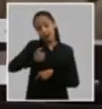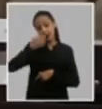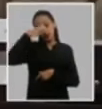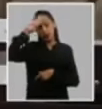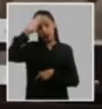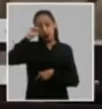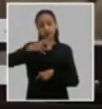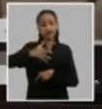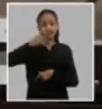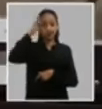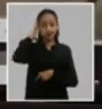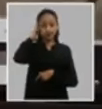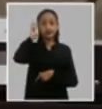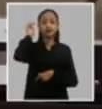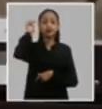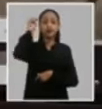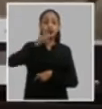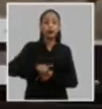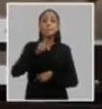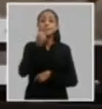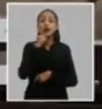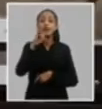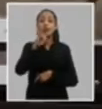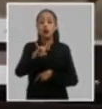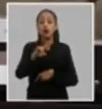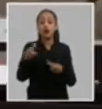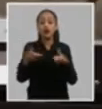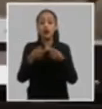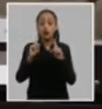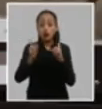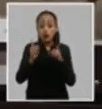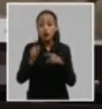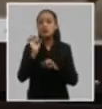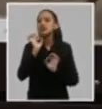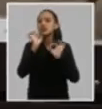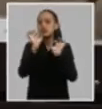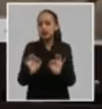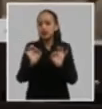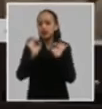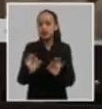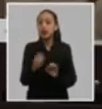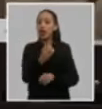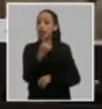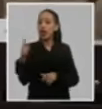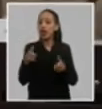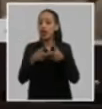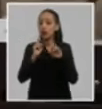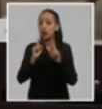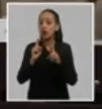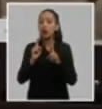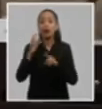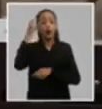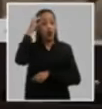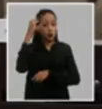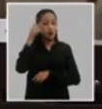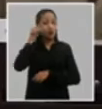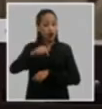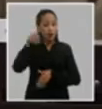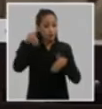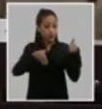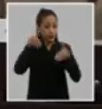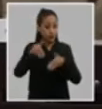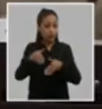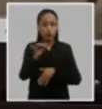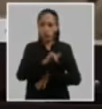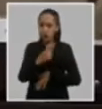Miguel Díaz Canel que tuvimos más de nueve reuniones y siempre estuvo presente en cada reunión de la comisión tuvimos la oportunidad